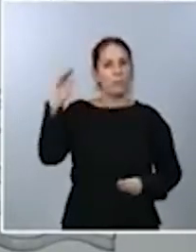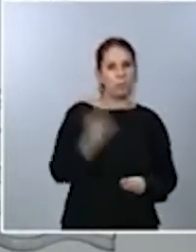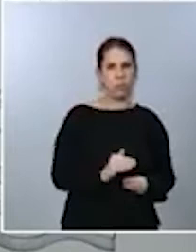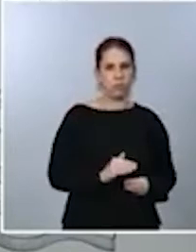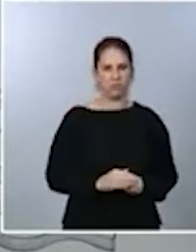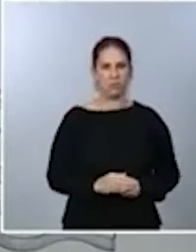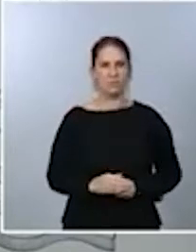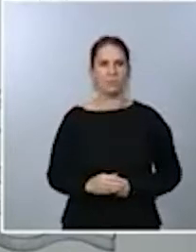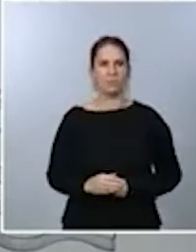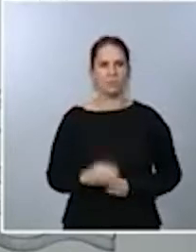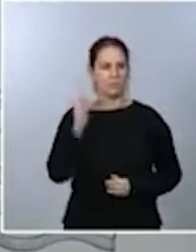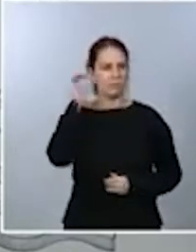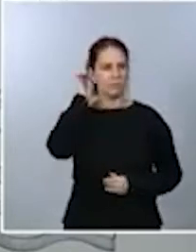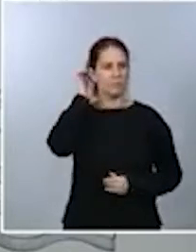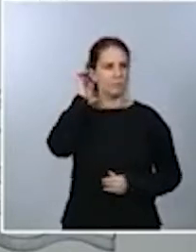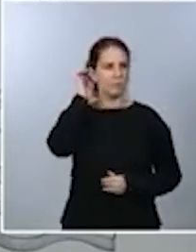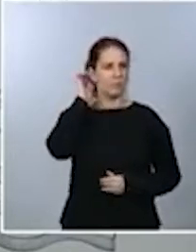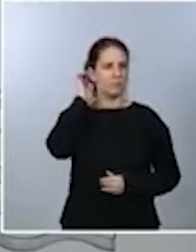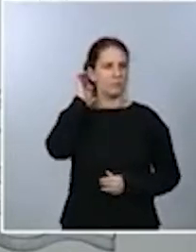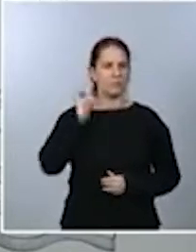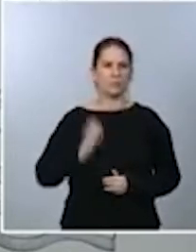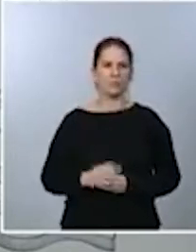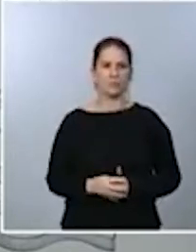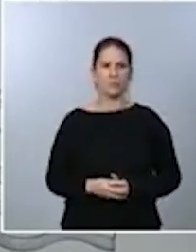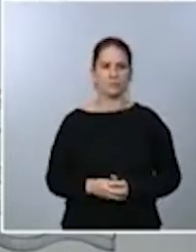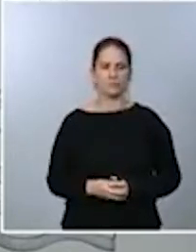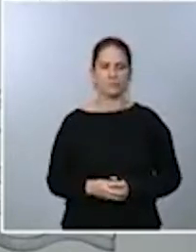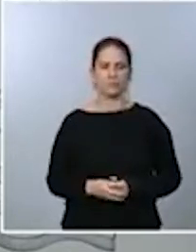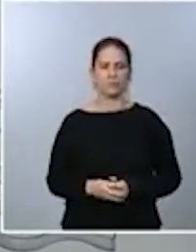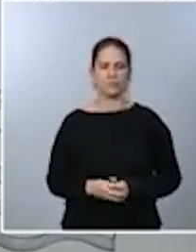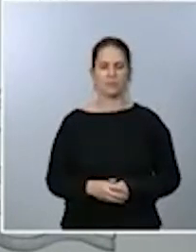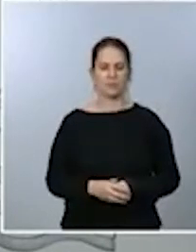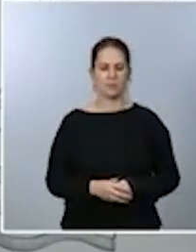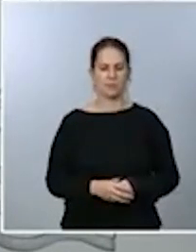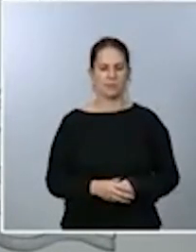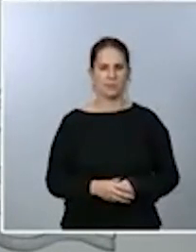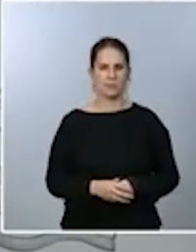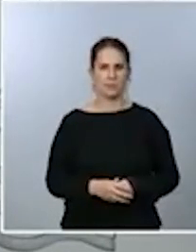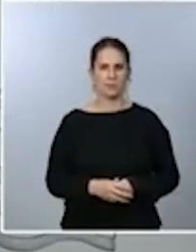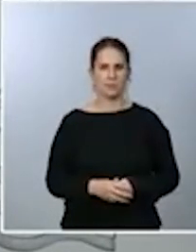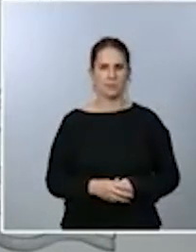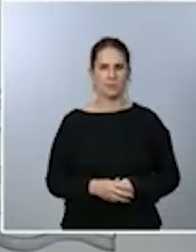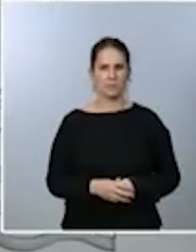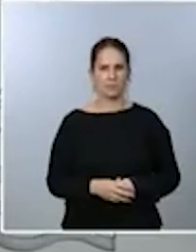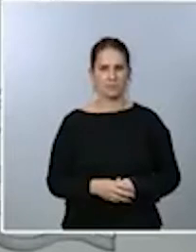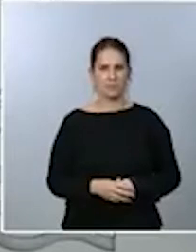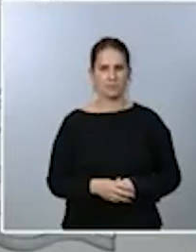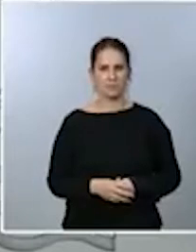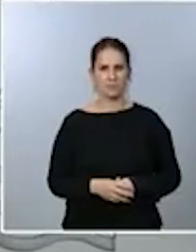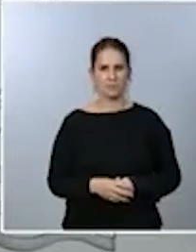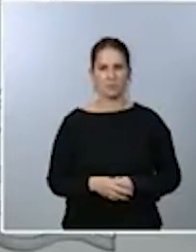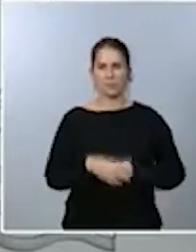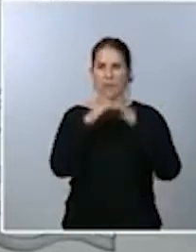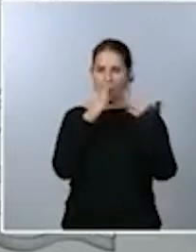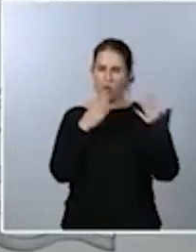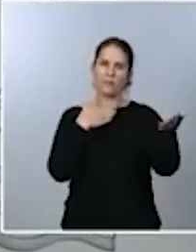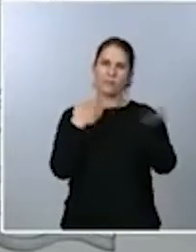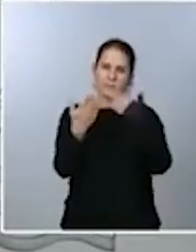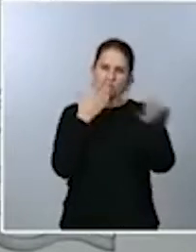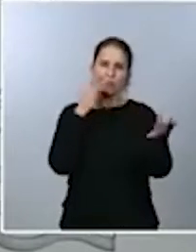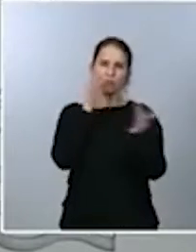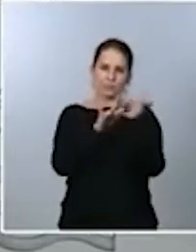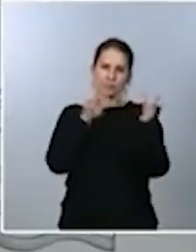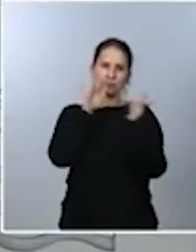Estamos en ese contacto, en esas conversaciones y, por tanto, nuestra intención es que vayamos todos en la misma línea y, si hay países